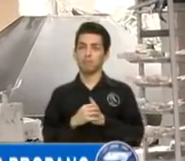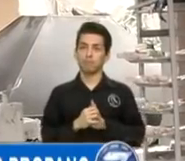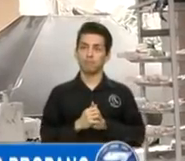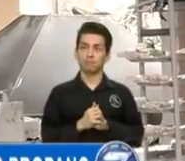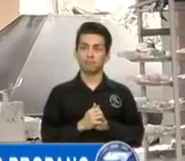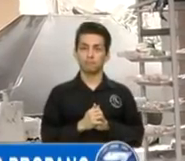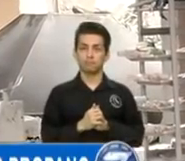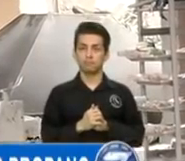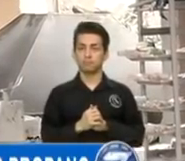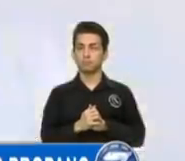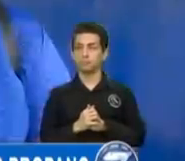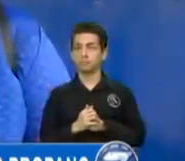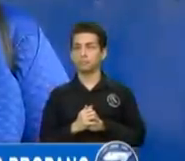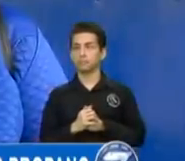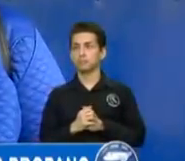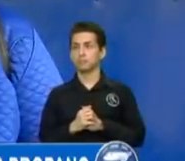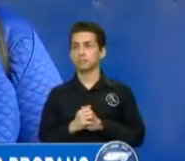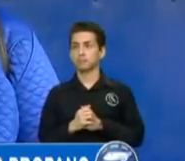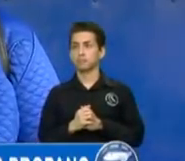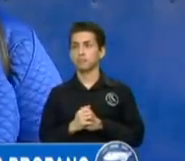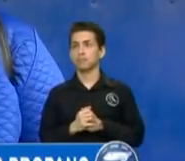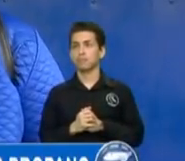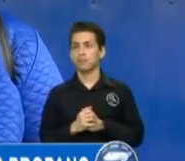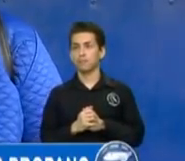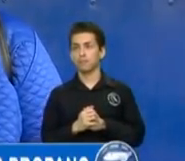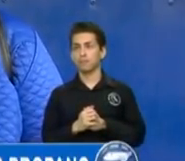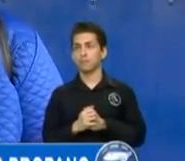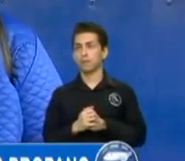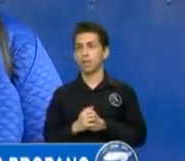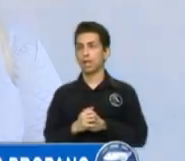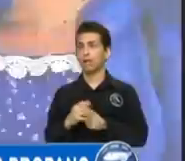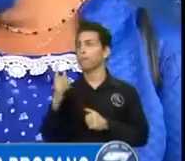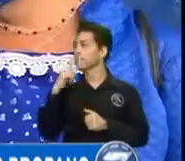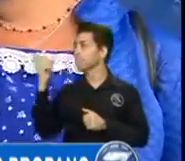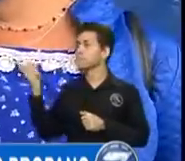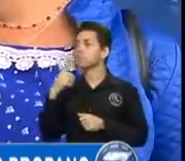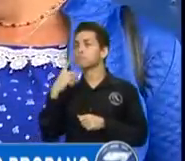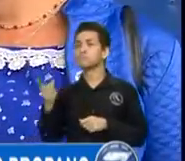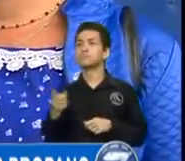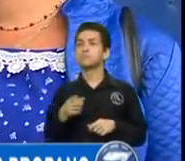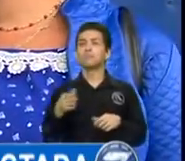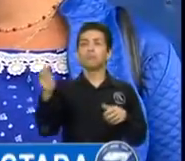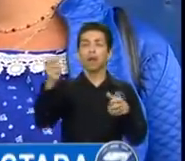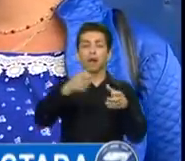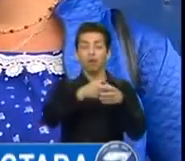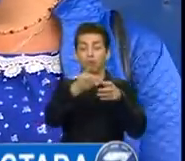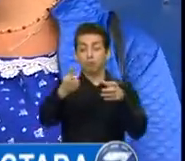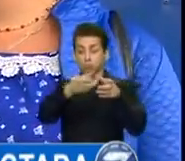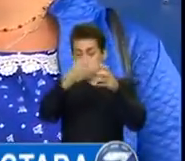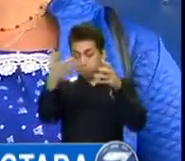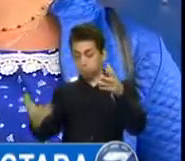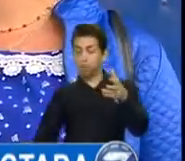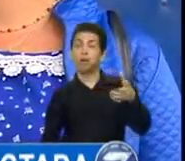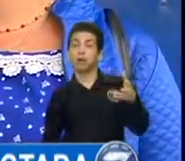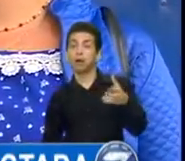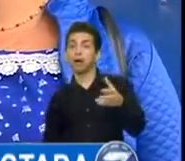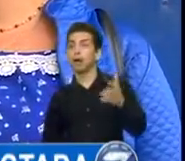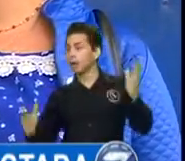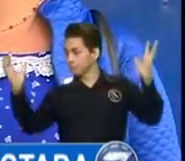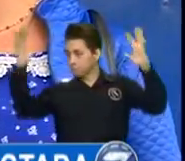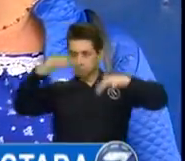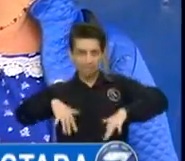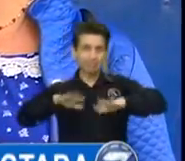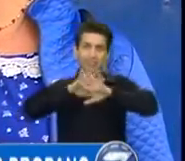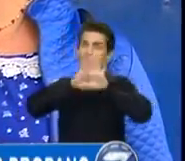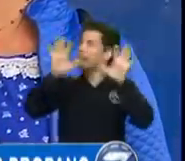Llenando estaba en el tambo de arriba cuando se le cayó la manguera al muchacho. Todo el local se destruyó totalmente, allá no hay nada, todo